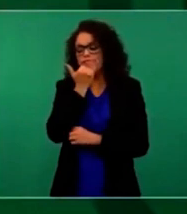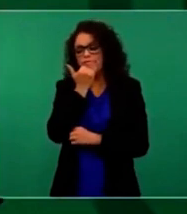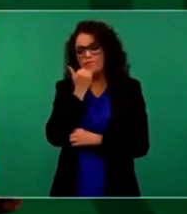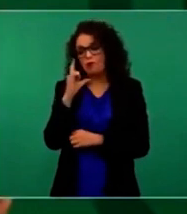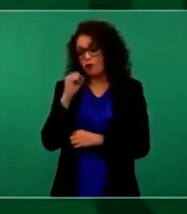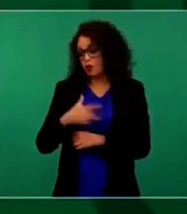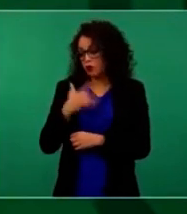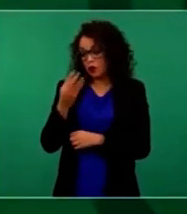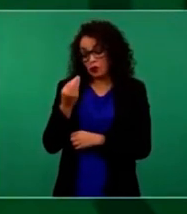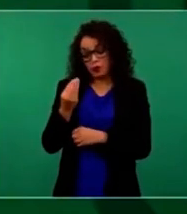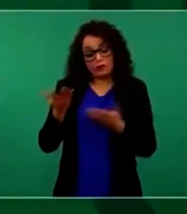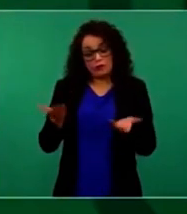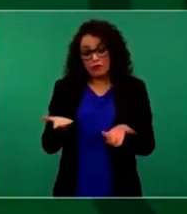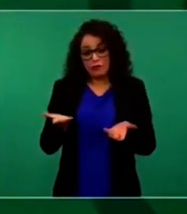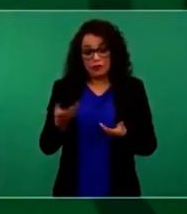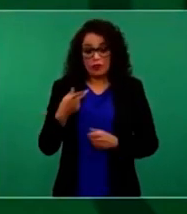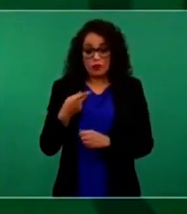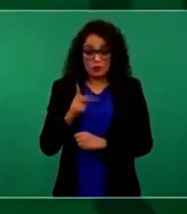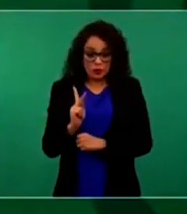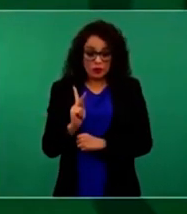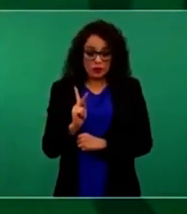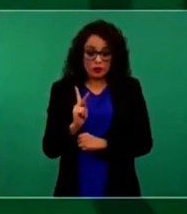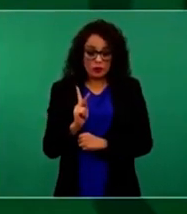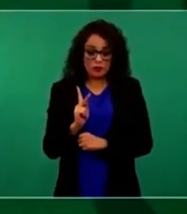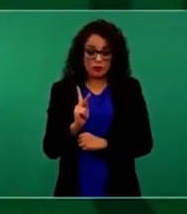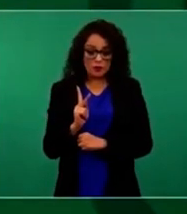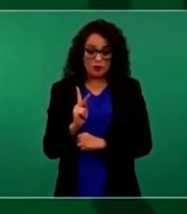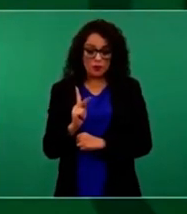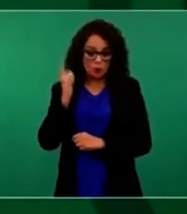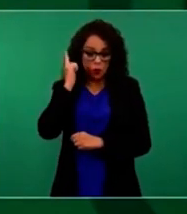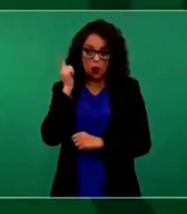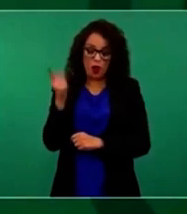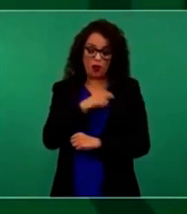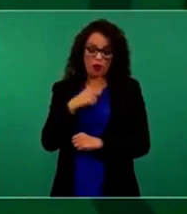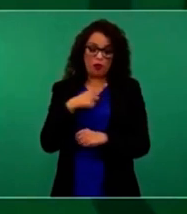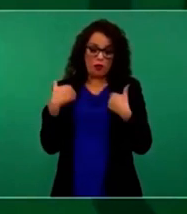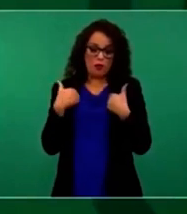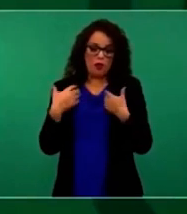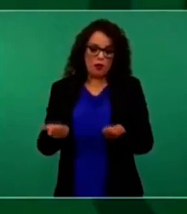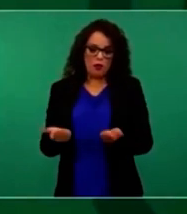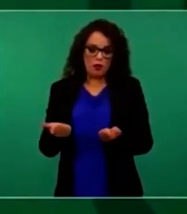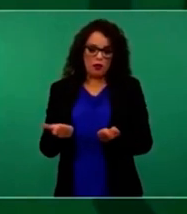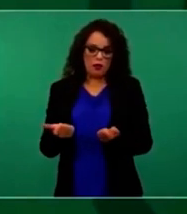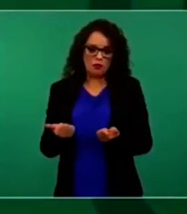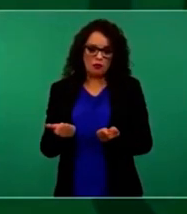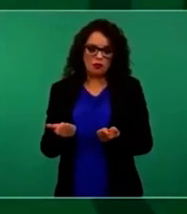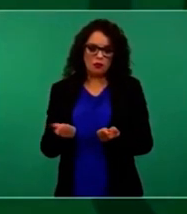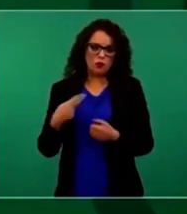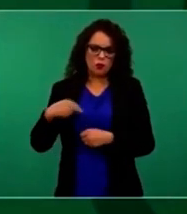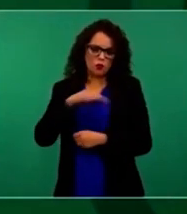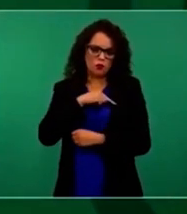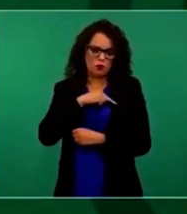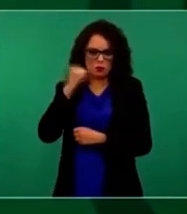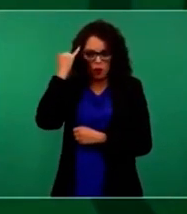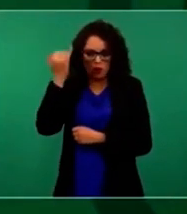ojalá entiendan nuestra situación. Pero llevamos muy buena